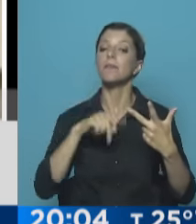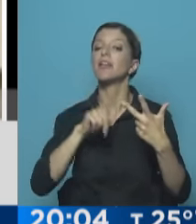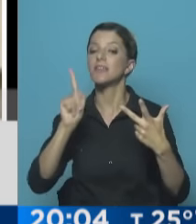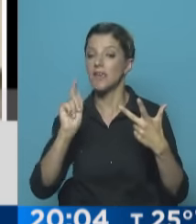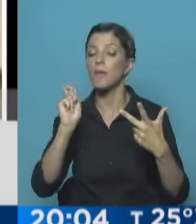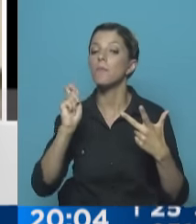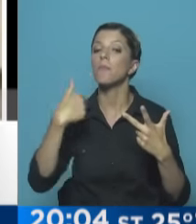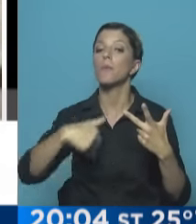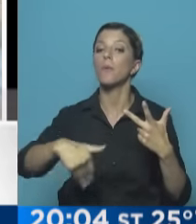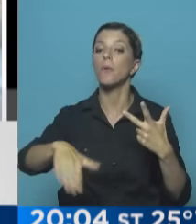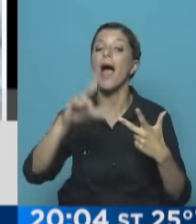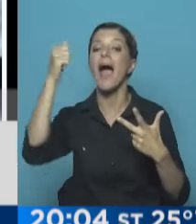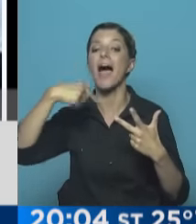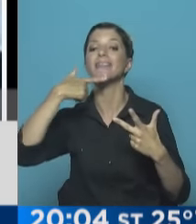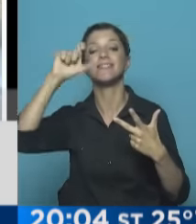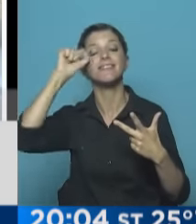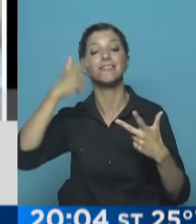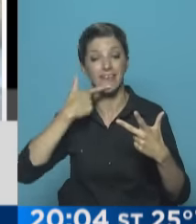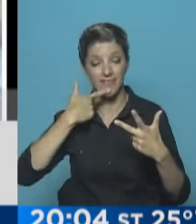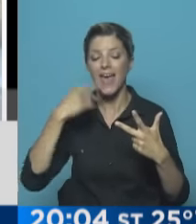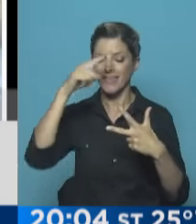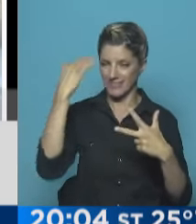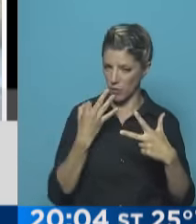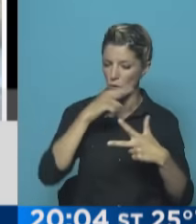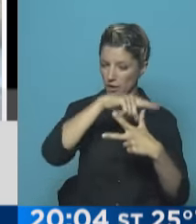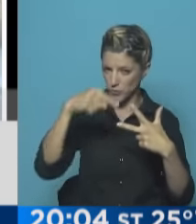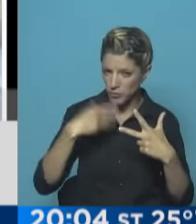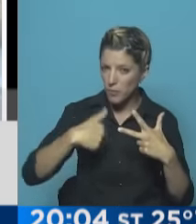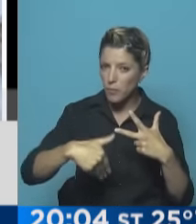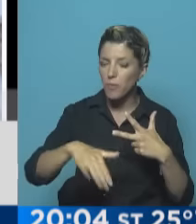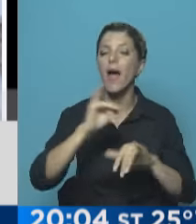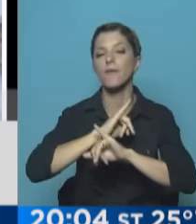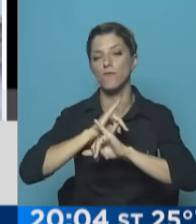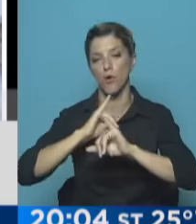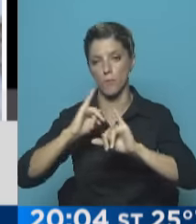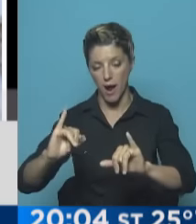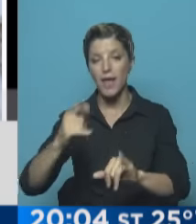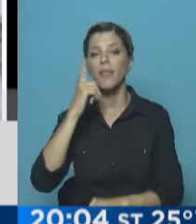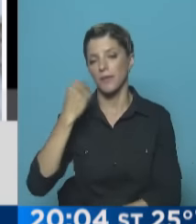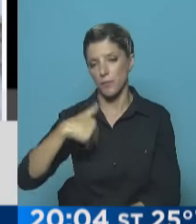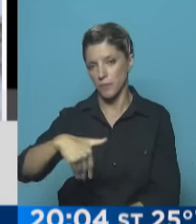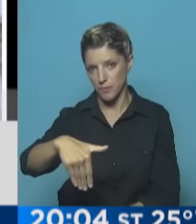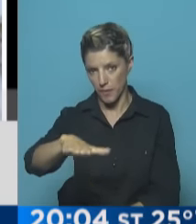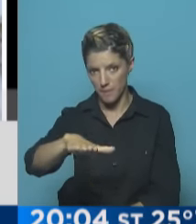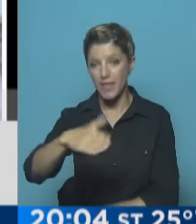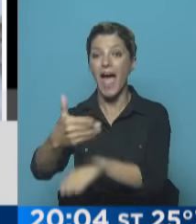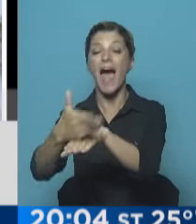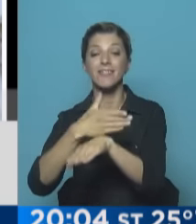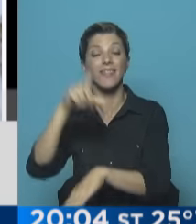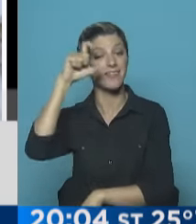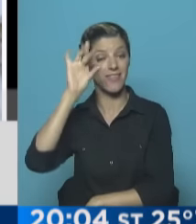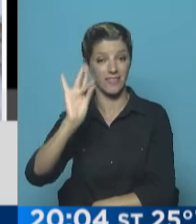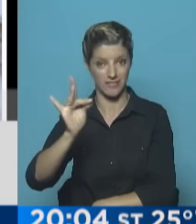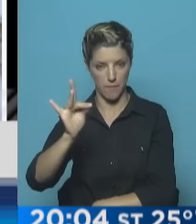destinos del ANSES. Seguramente estos nombres estarán siendo anunciados en los próximos días antes de la asunción